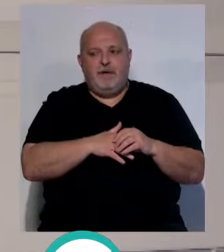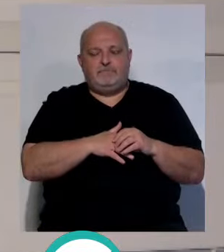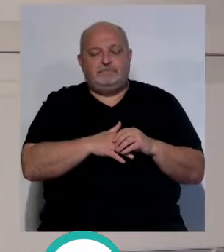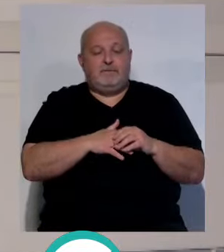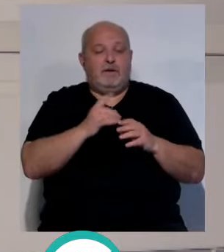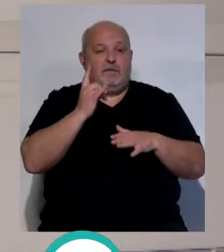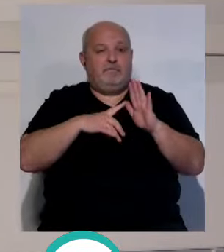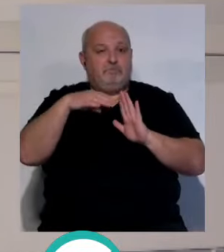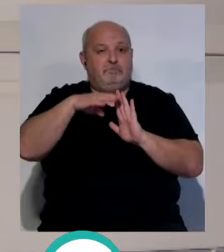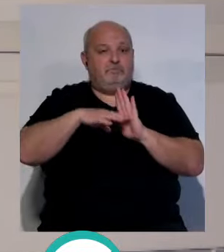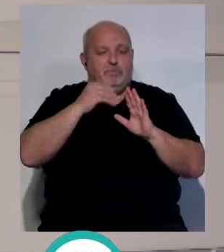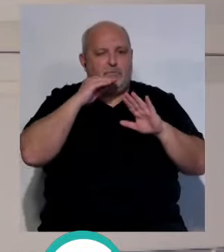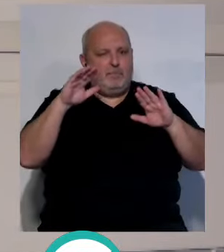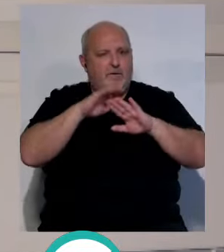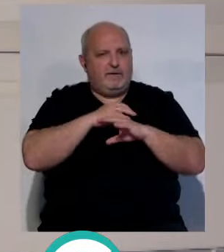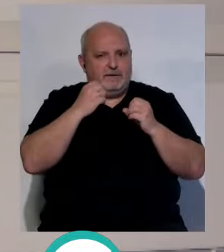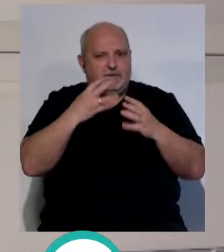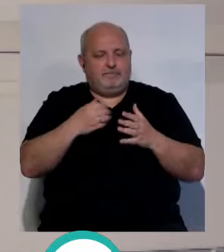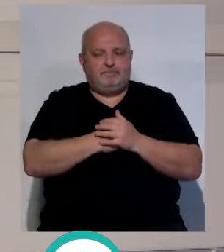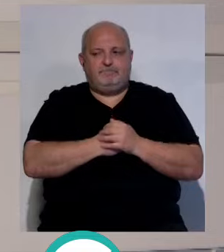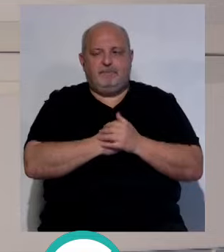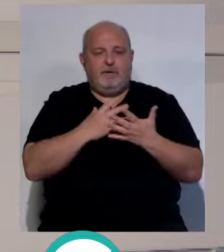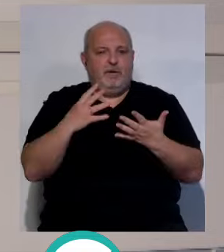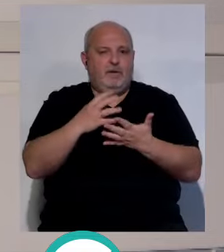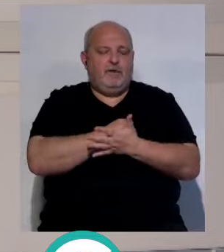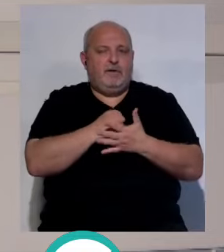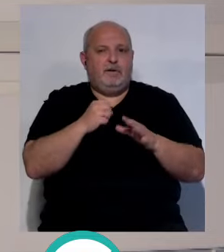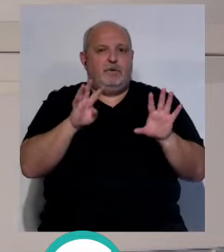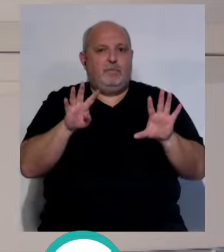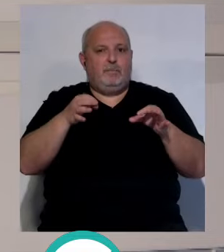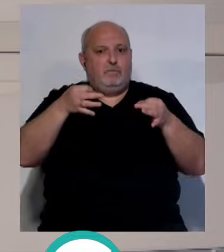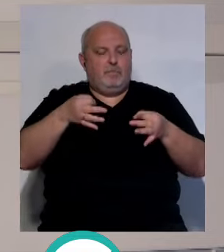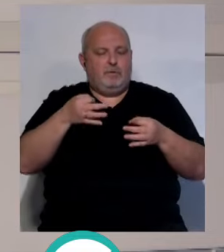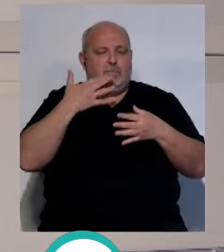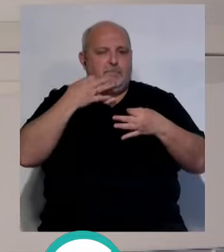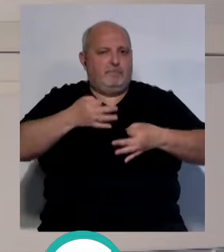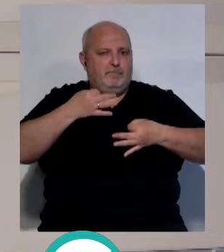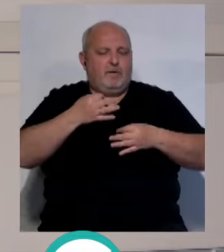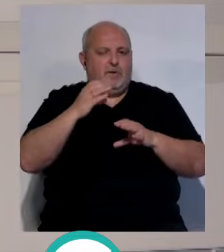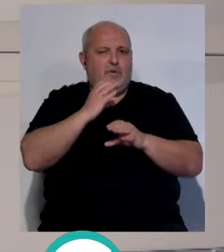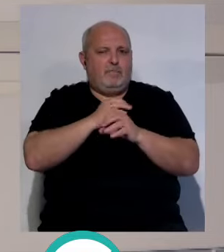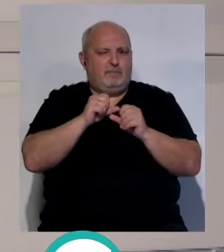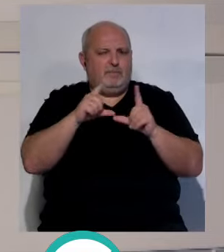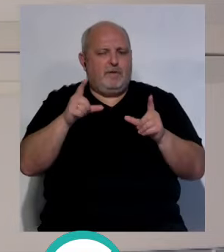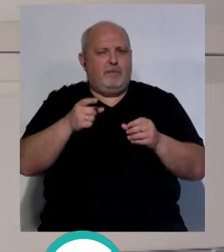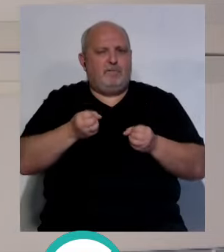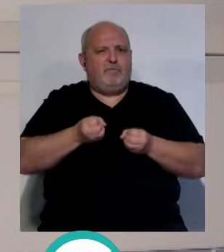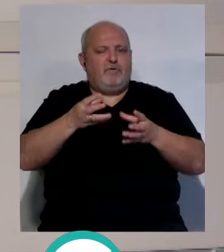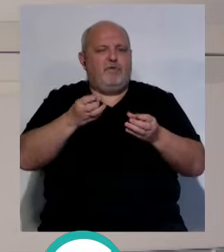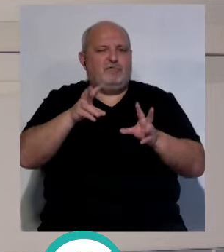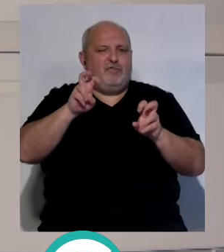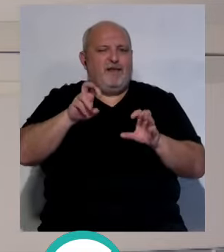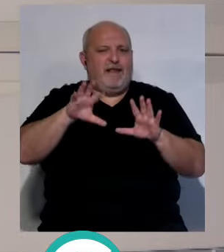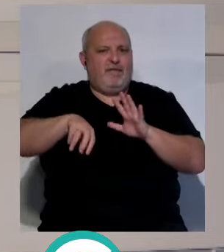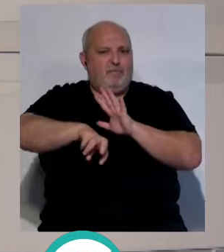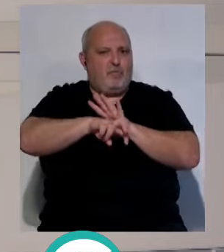...el submarino amarillo, buenas noches... ...¿qué tal? ...noches para todos... ...nueve, en punto, como siempre desde Onda Cádiz... ...la actualidad informativa